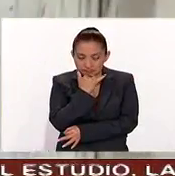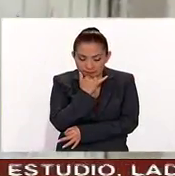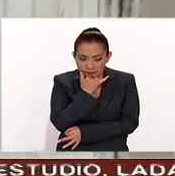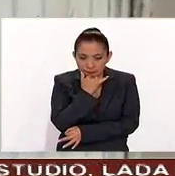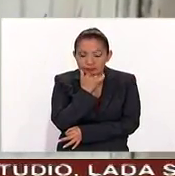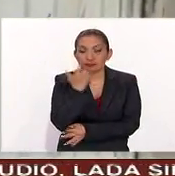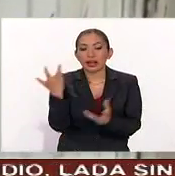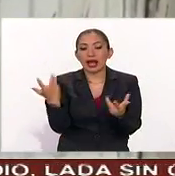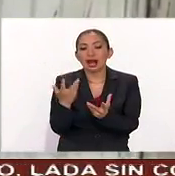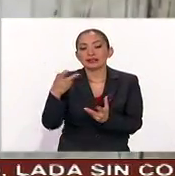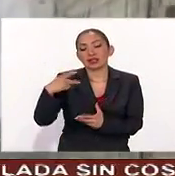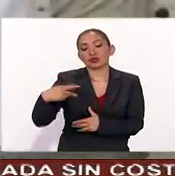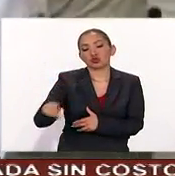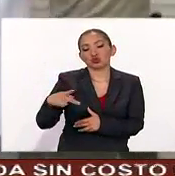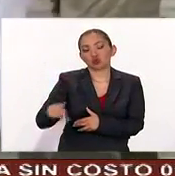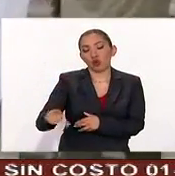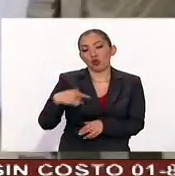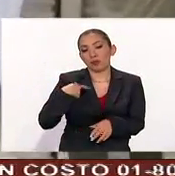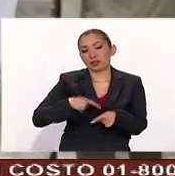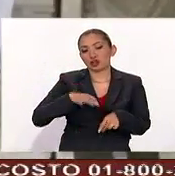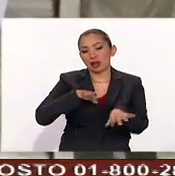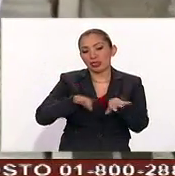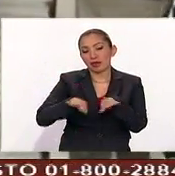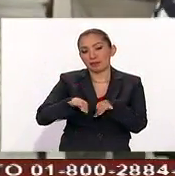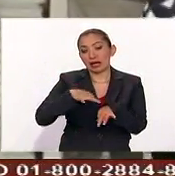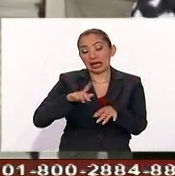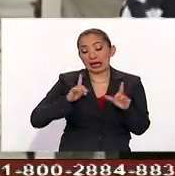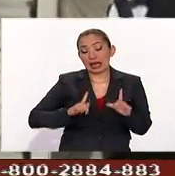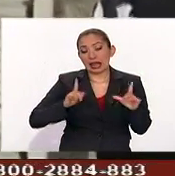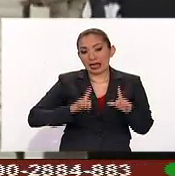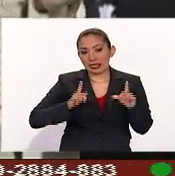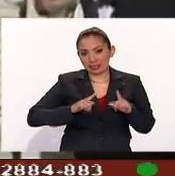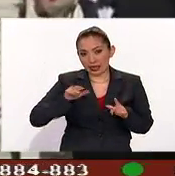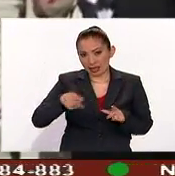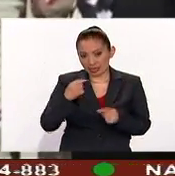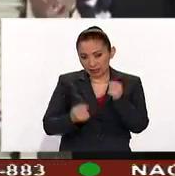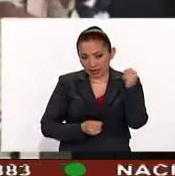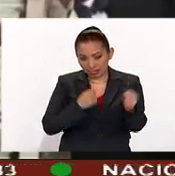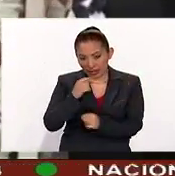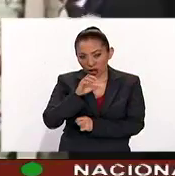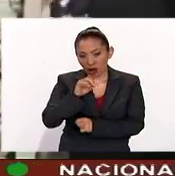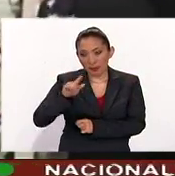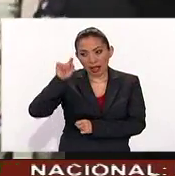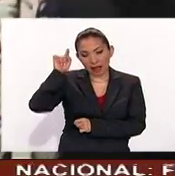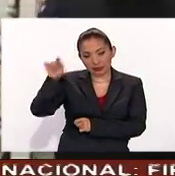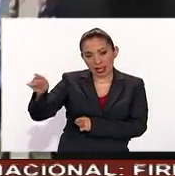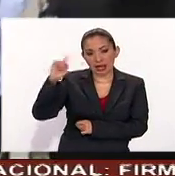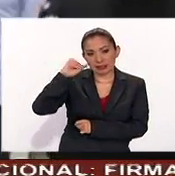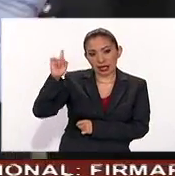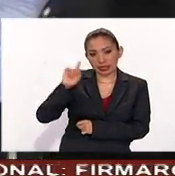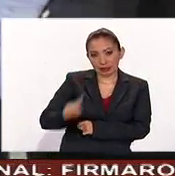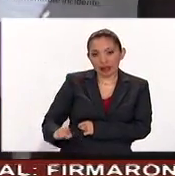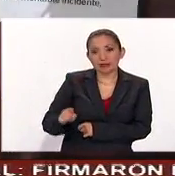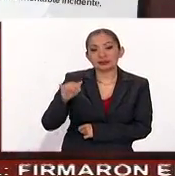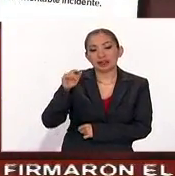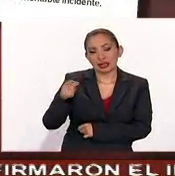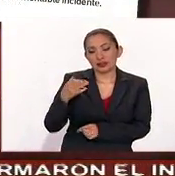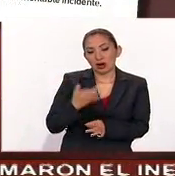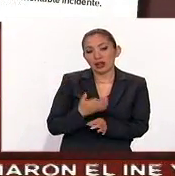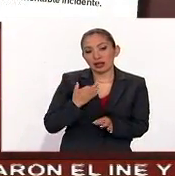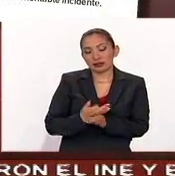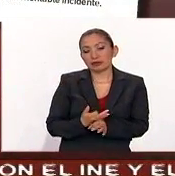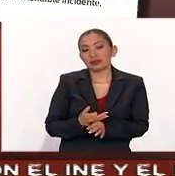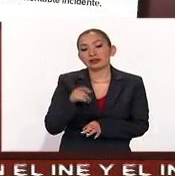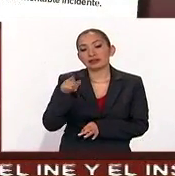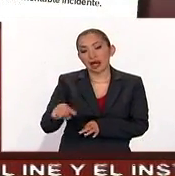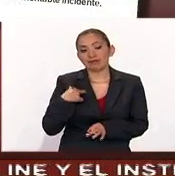cometida por sus trabajadores. Era el gerente de la tienda Coppel allá en Zacatecas. Zacatecas está el momento en